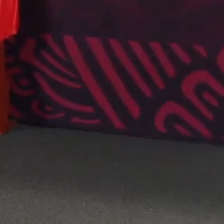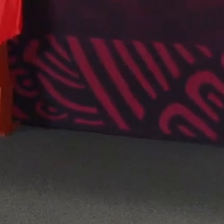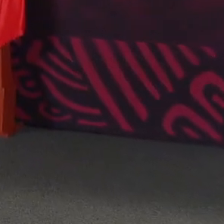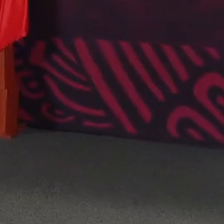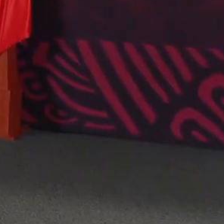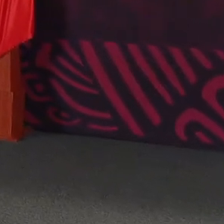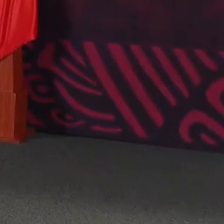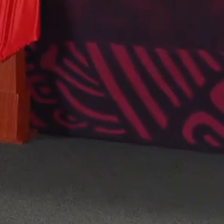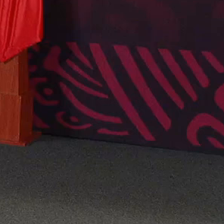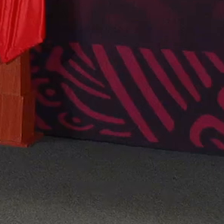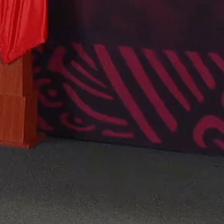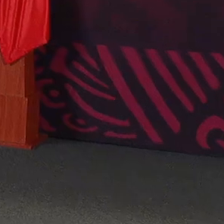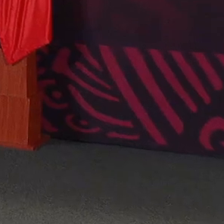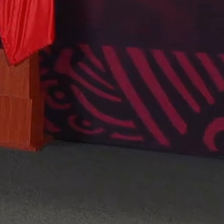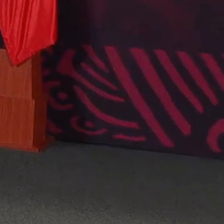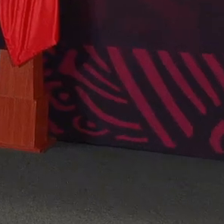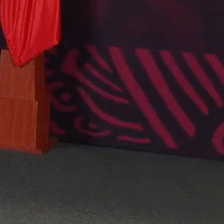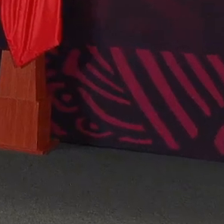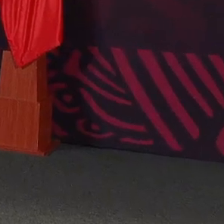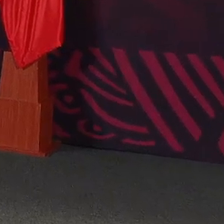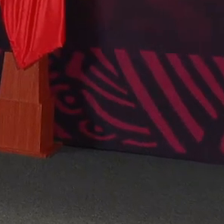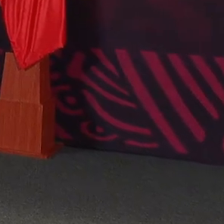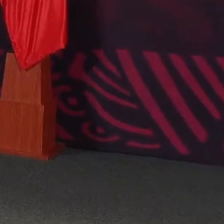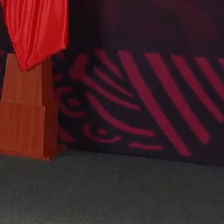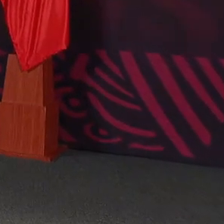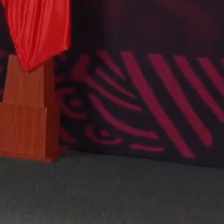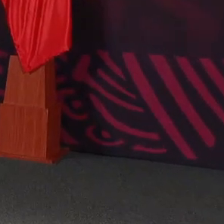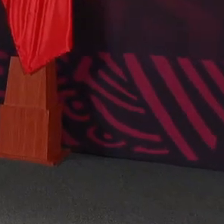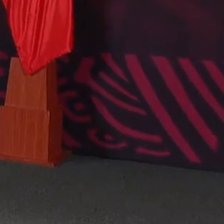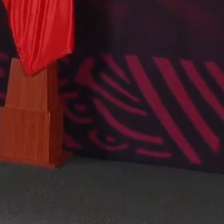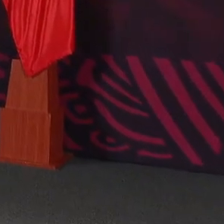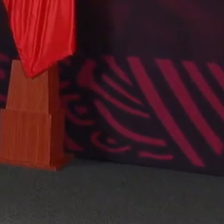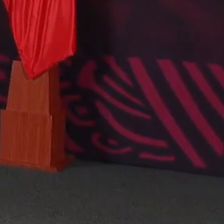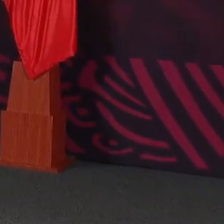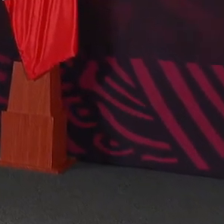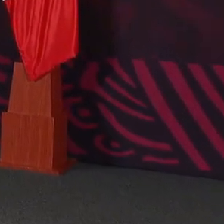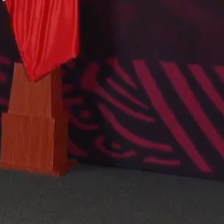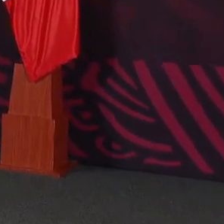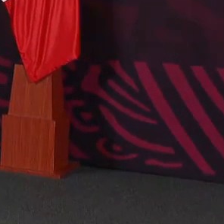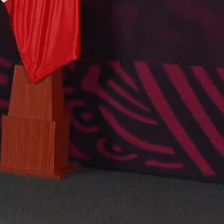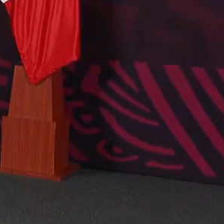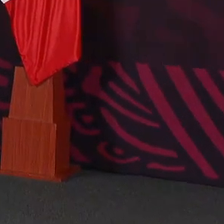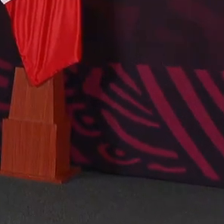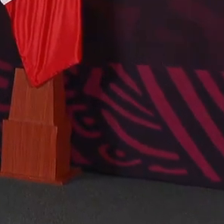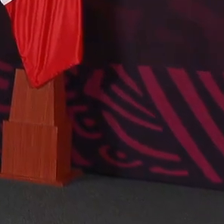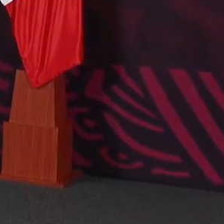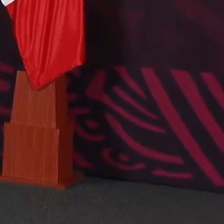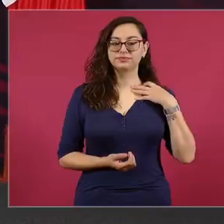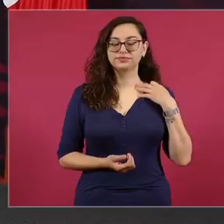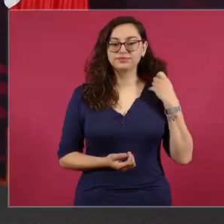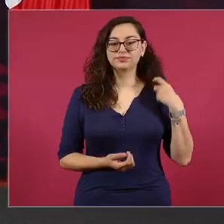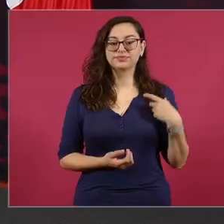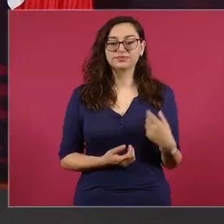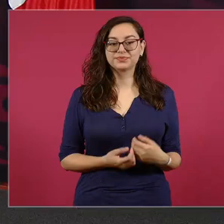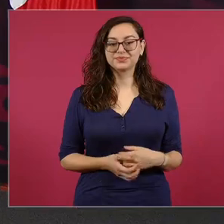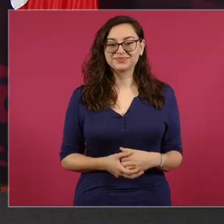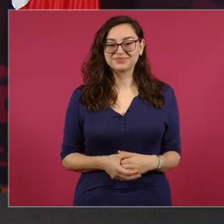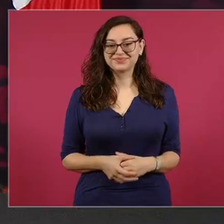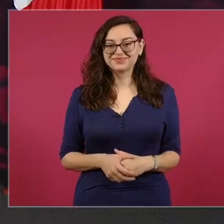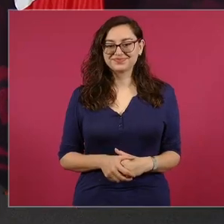Bueno, pues vamos a informar sobre la